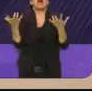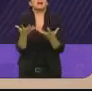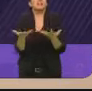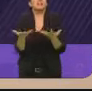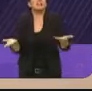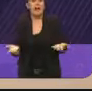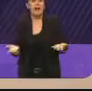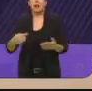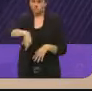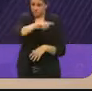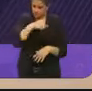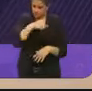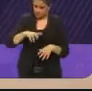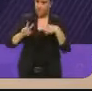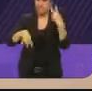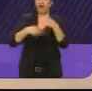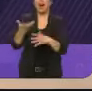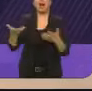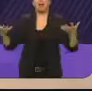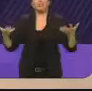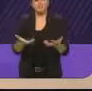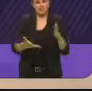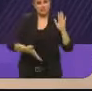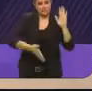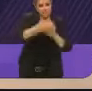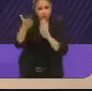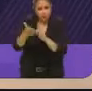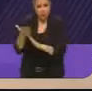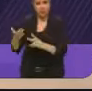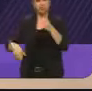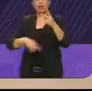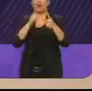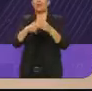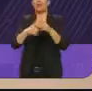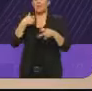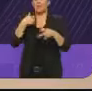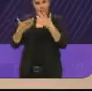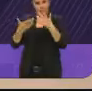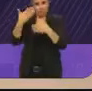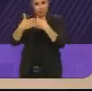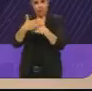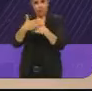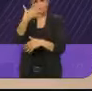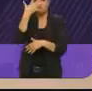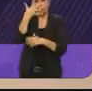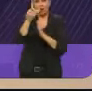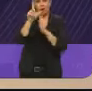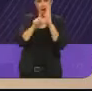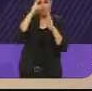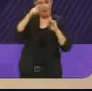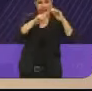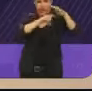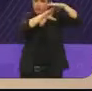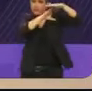a construir también como obra vamos a construir cinco líneas de cablevos en alianza con la próxima